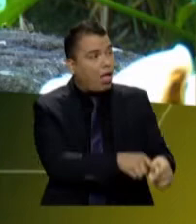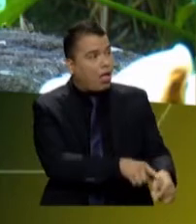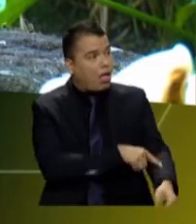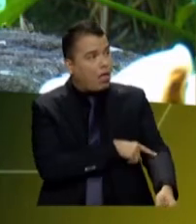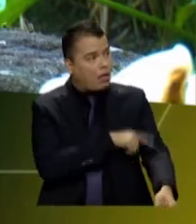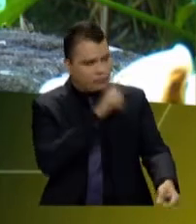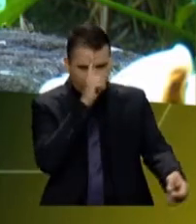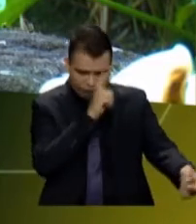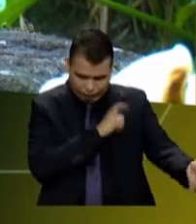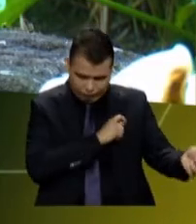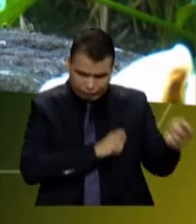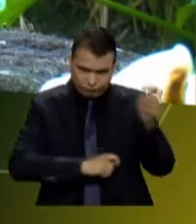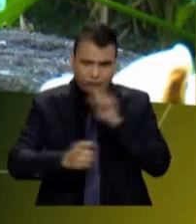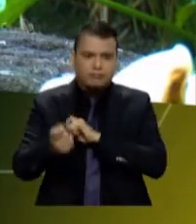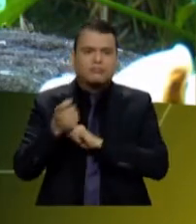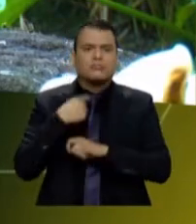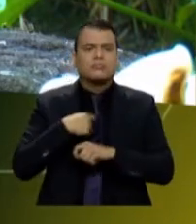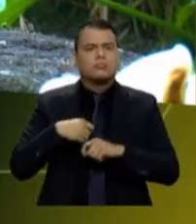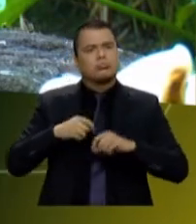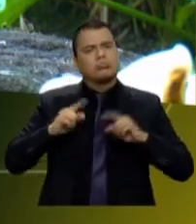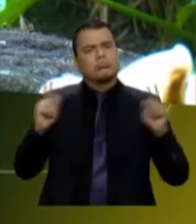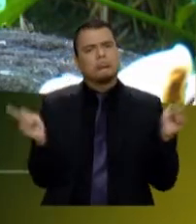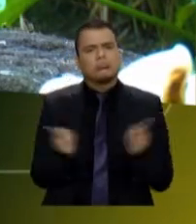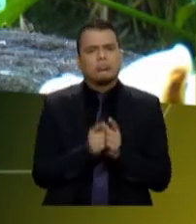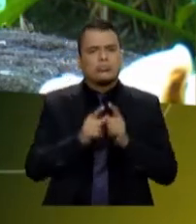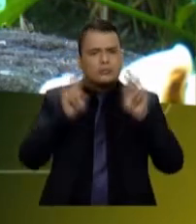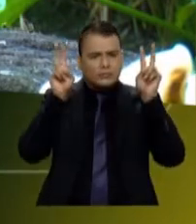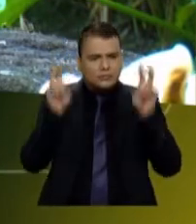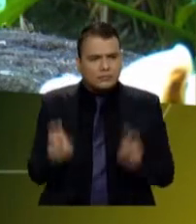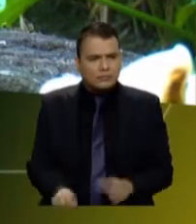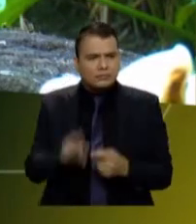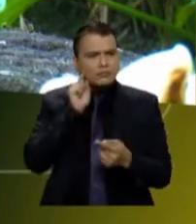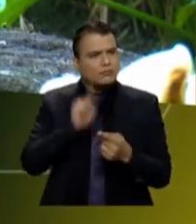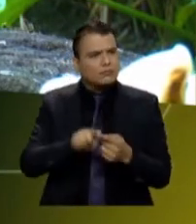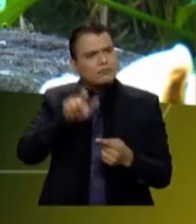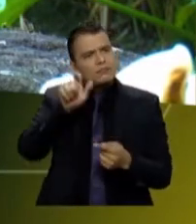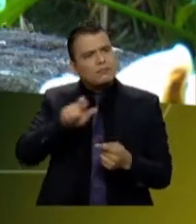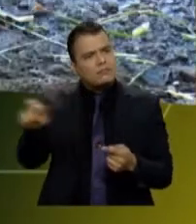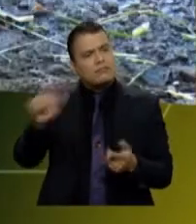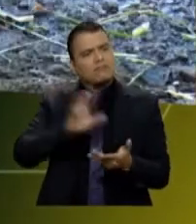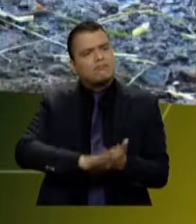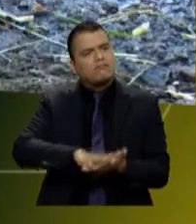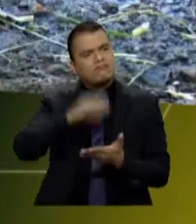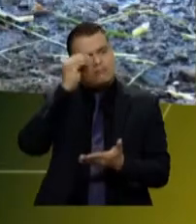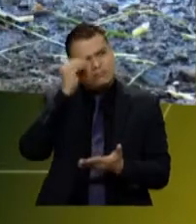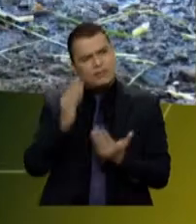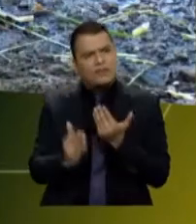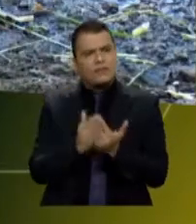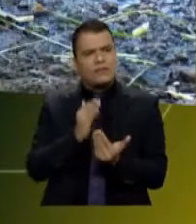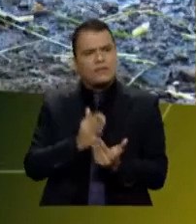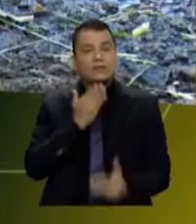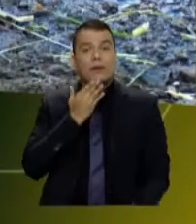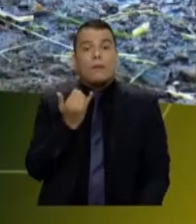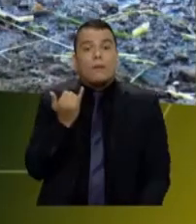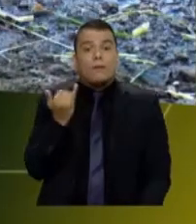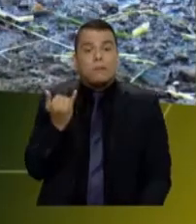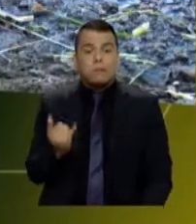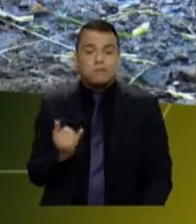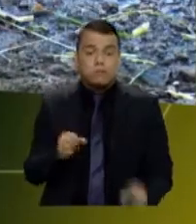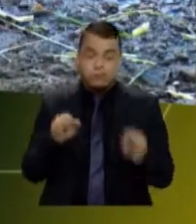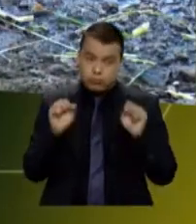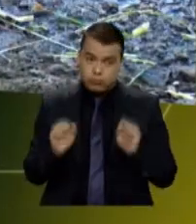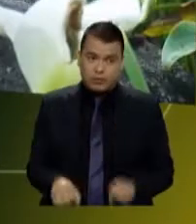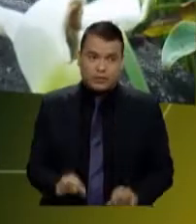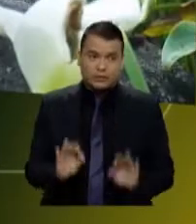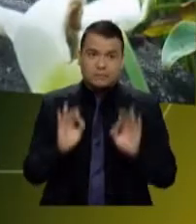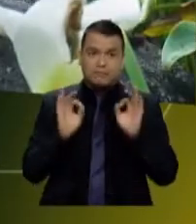a unos niveles muy básicos y a unos niveles muy generales para que todos, todos, todos sintamos y hablemos con propiedad del medio ambiente y a los